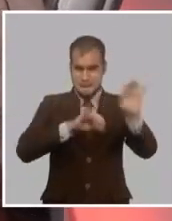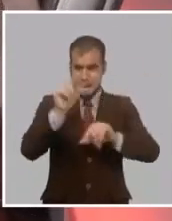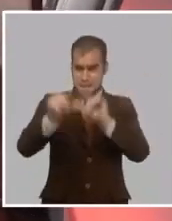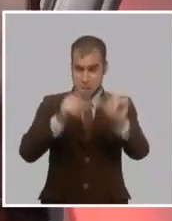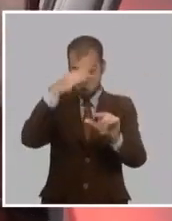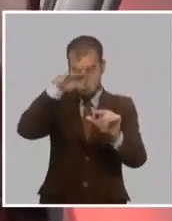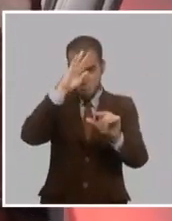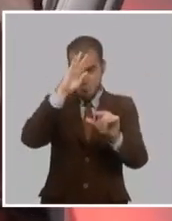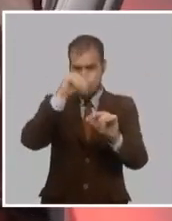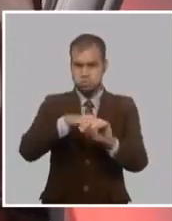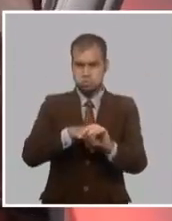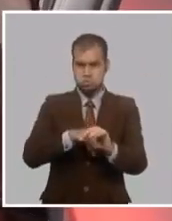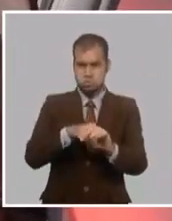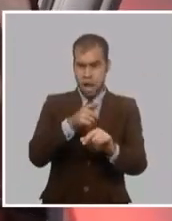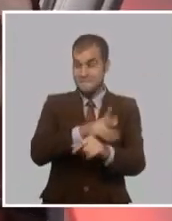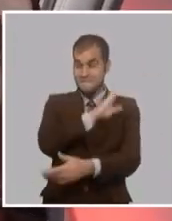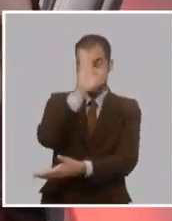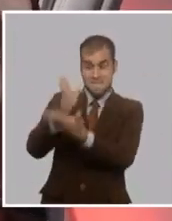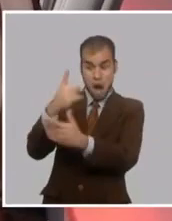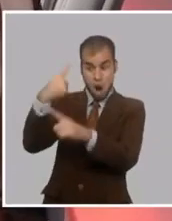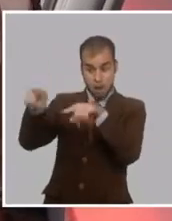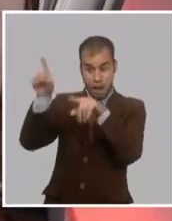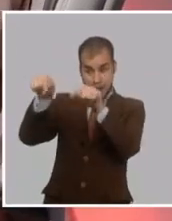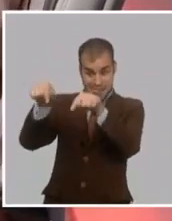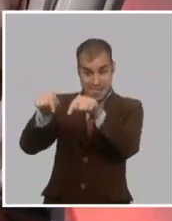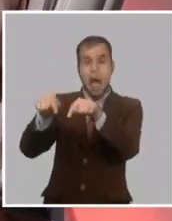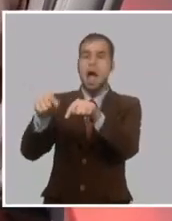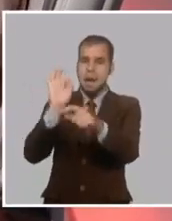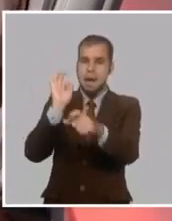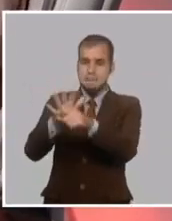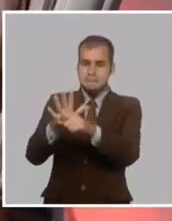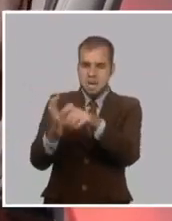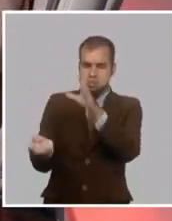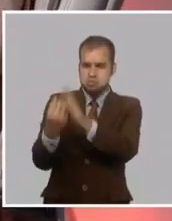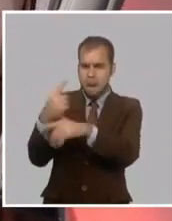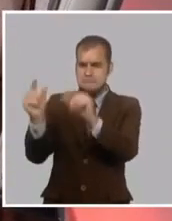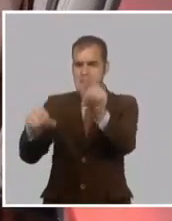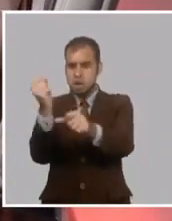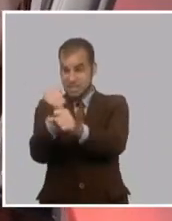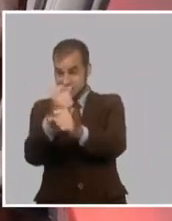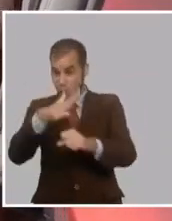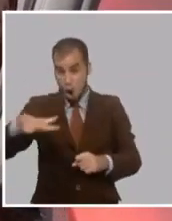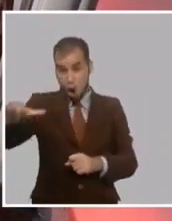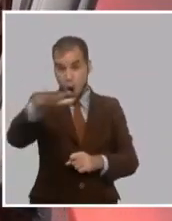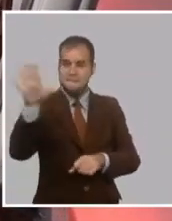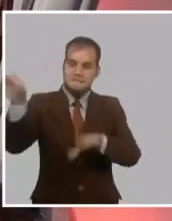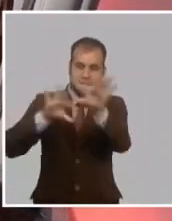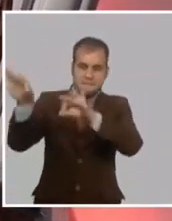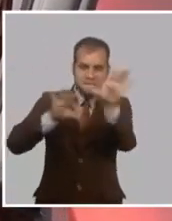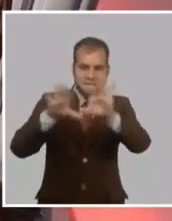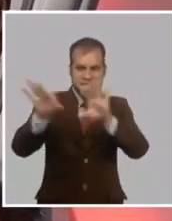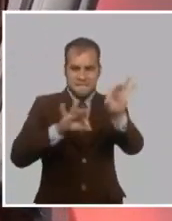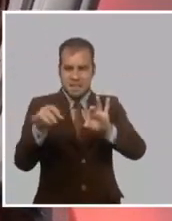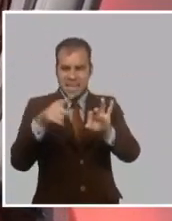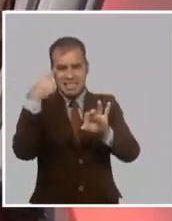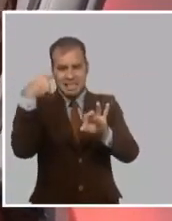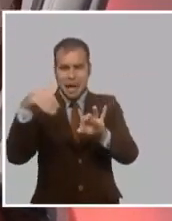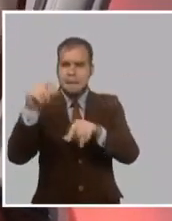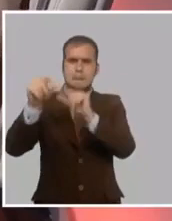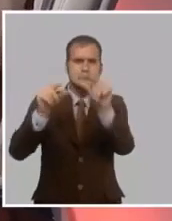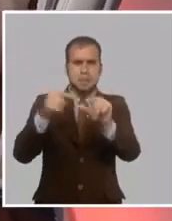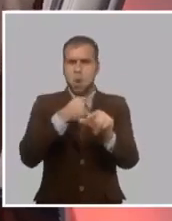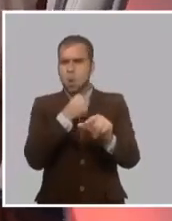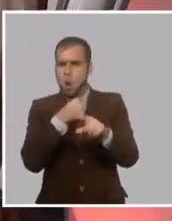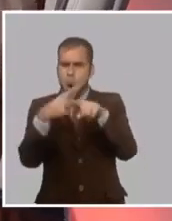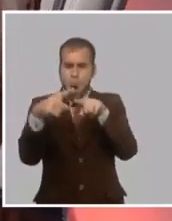a Callogueso, a decidir la fundación del partido, va a hacerlo entre los trabajadores, entre los más humildes, que él sabía que era, como